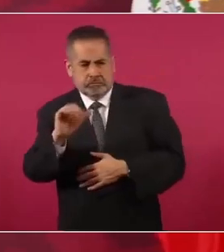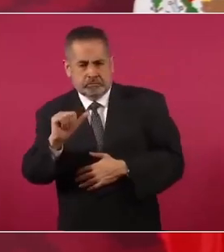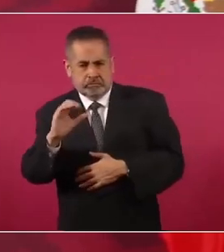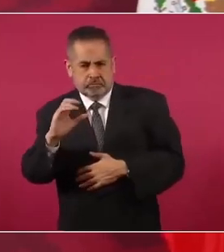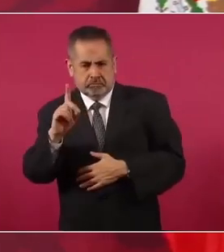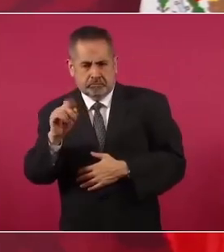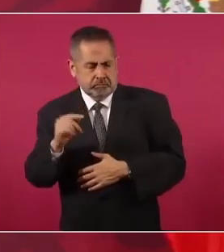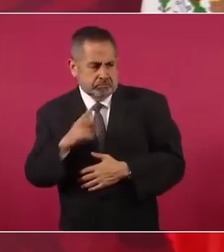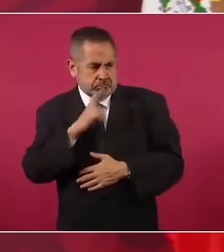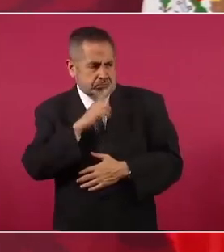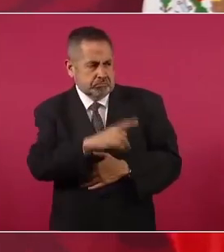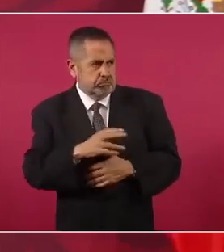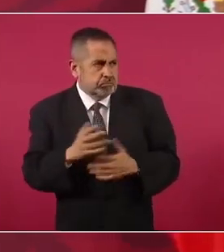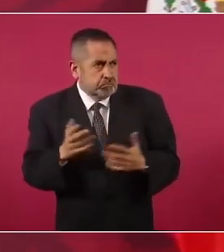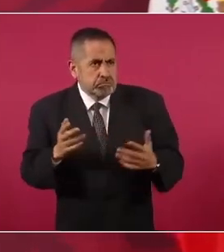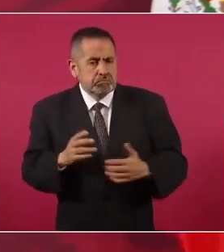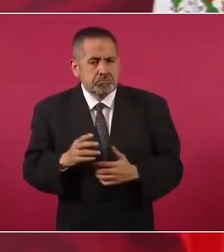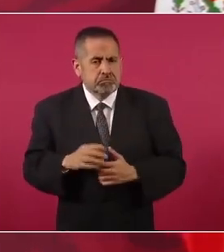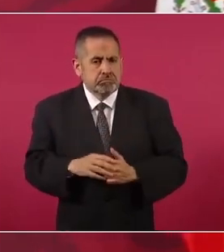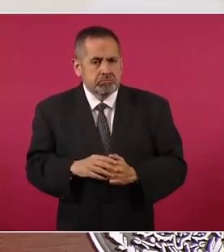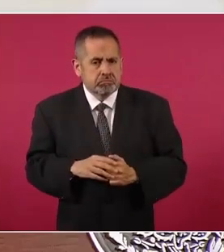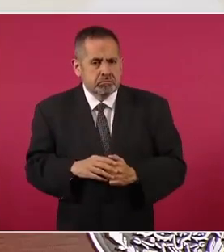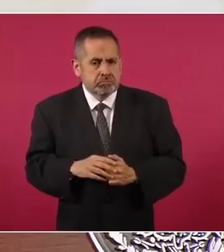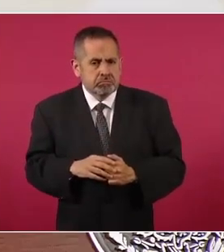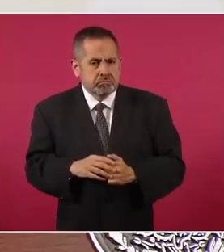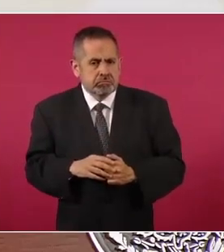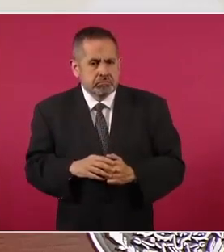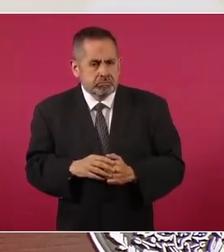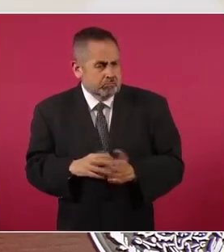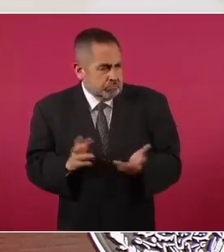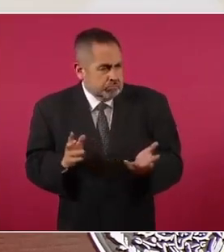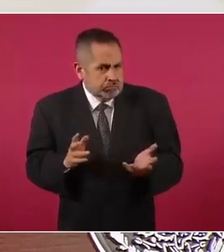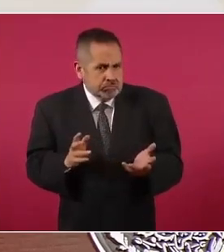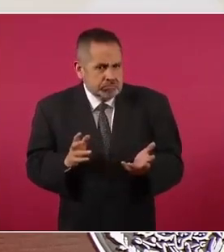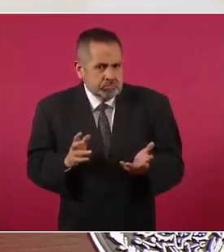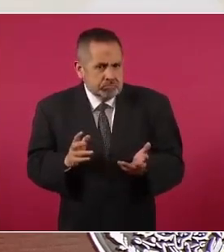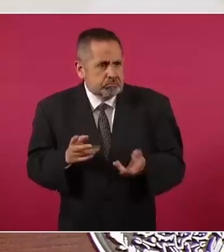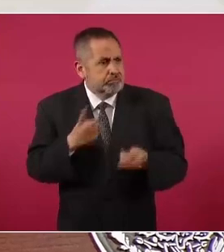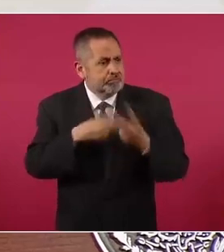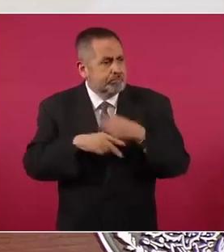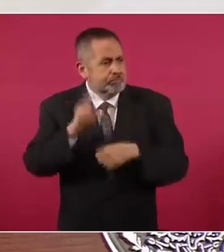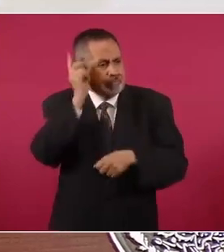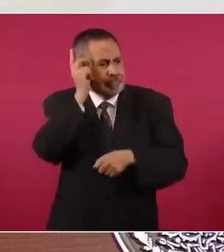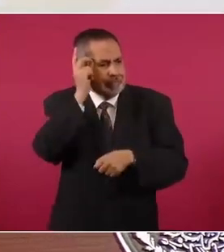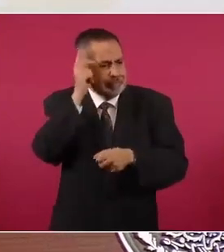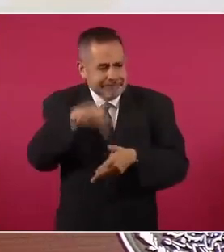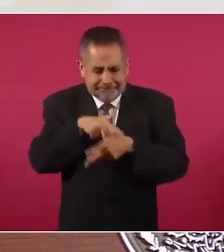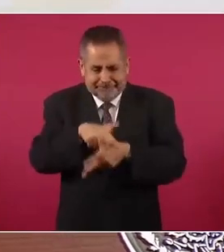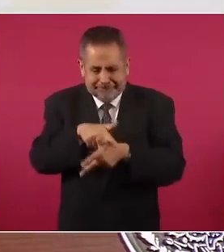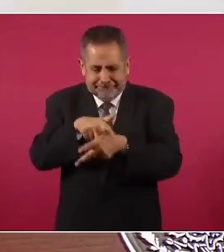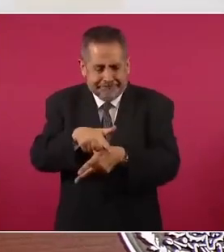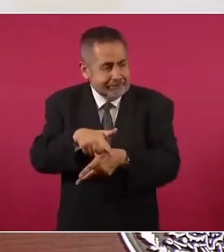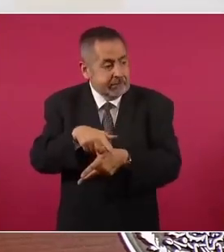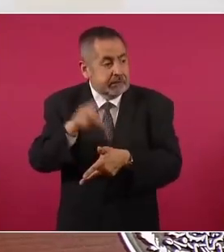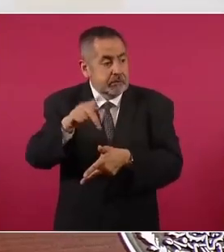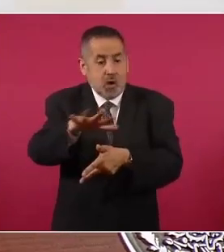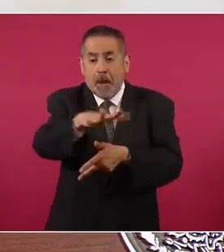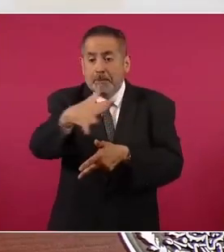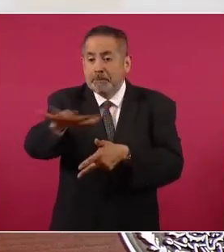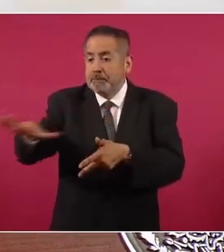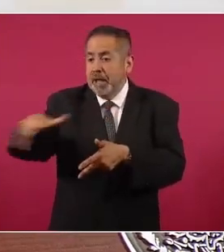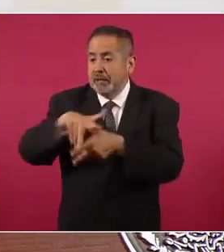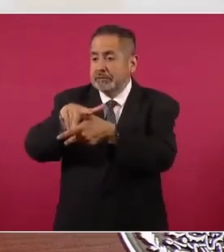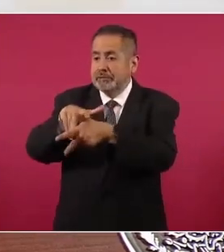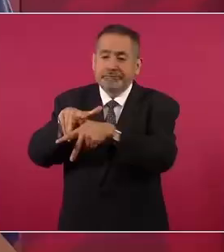le contestó, pues veníamos a caballo, pero se nos ahogaron los caballos en el Atlántico.